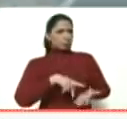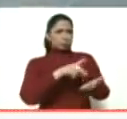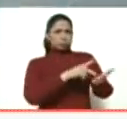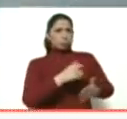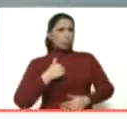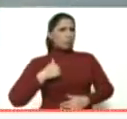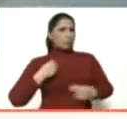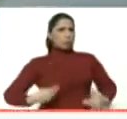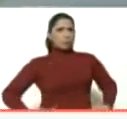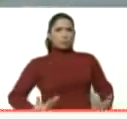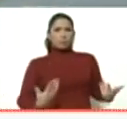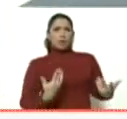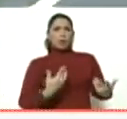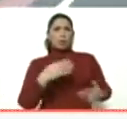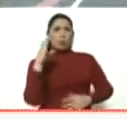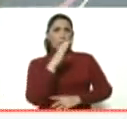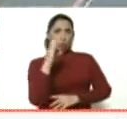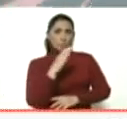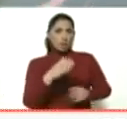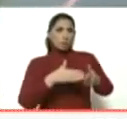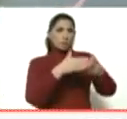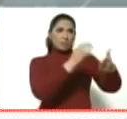colombiano? ¿Las embarcaciones llegan vacías?